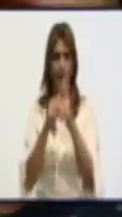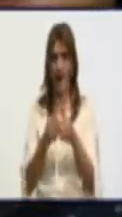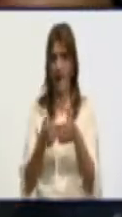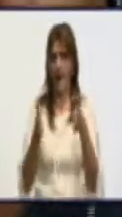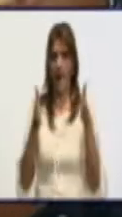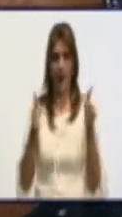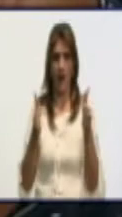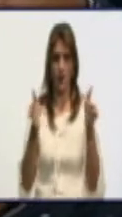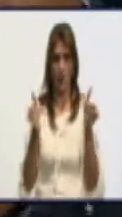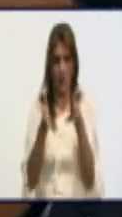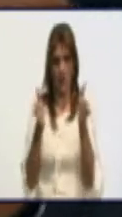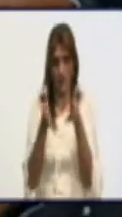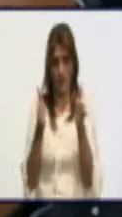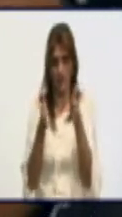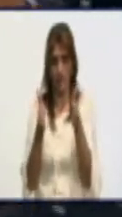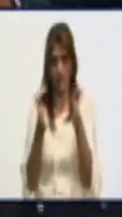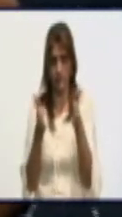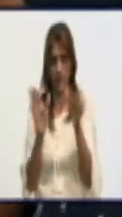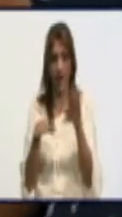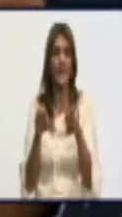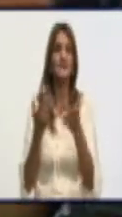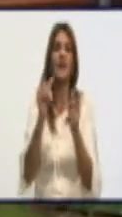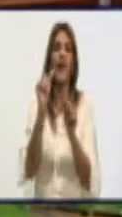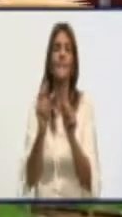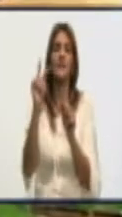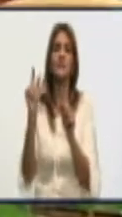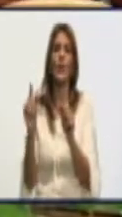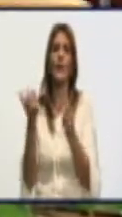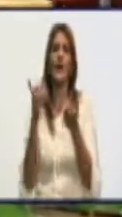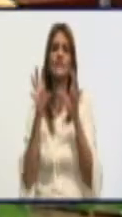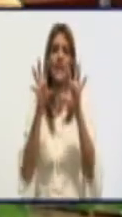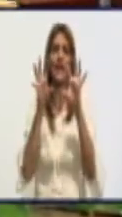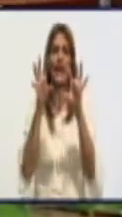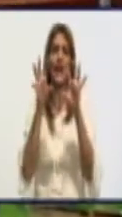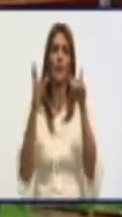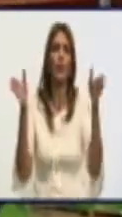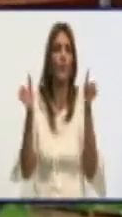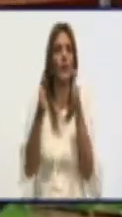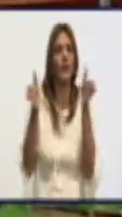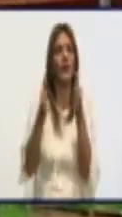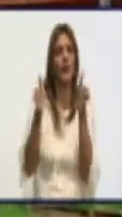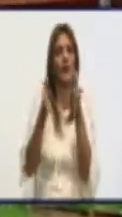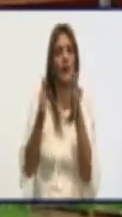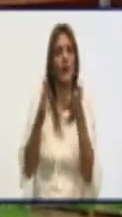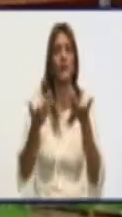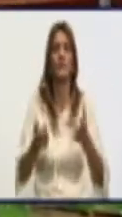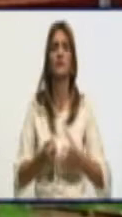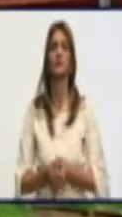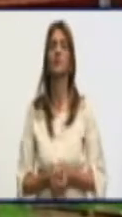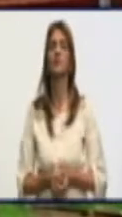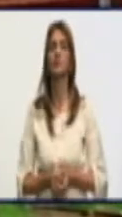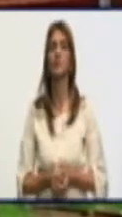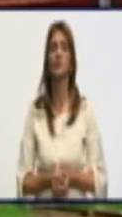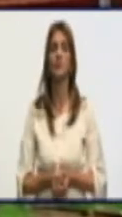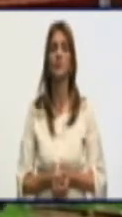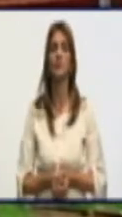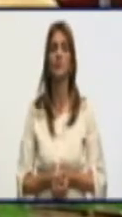3.50. A veces las personas se quejan más por el largo del pan de 3 pesos. Este es de 3 pesos. Gracias Arnel por rectificarme.